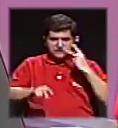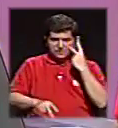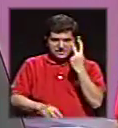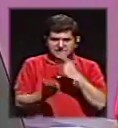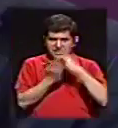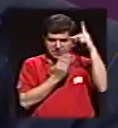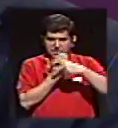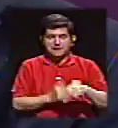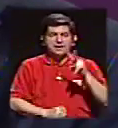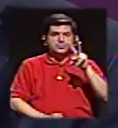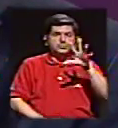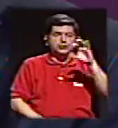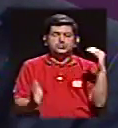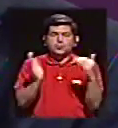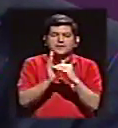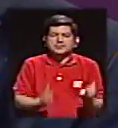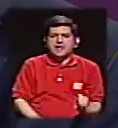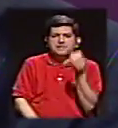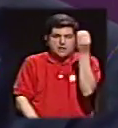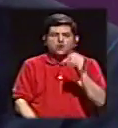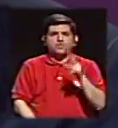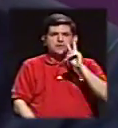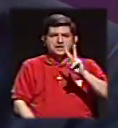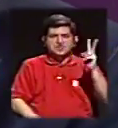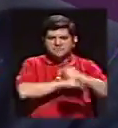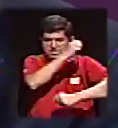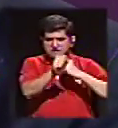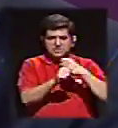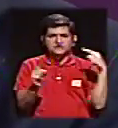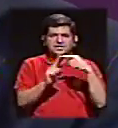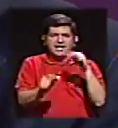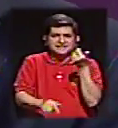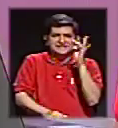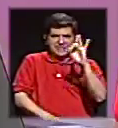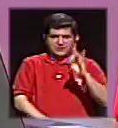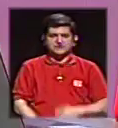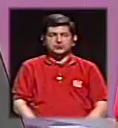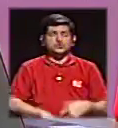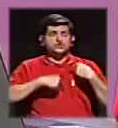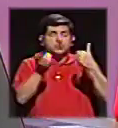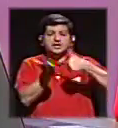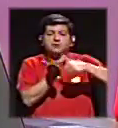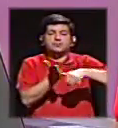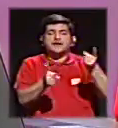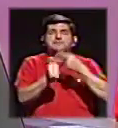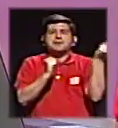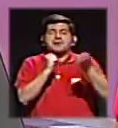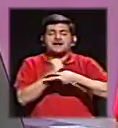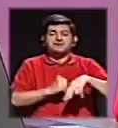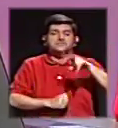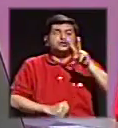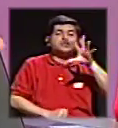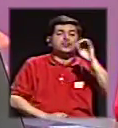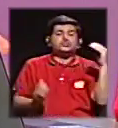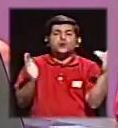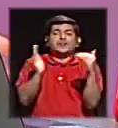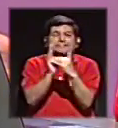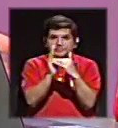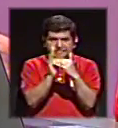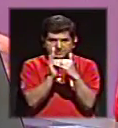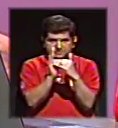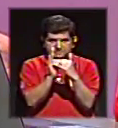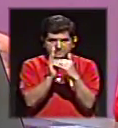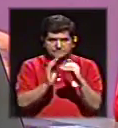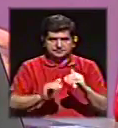Hay 250 mil muchachos entre 22 años y 18 que van a ir a votar por primera vez. 250 mil.